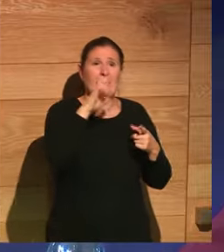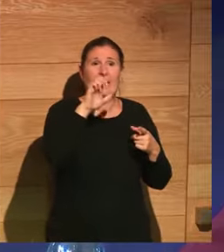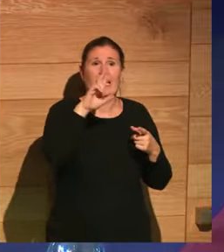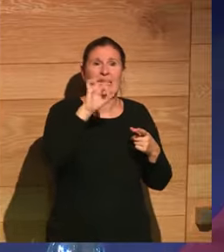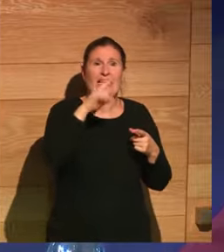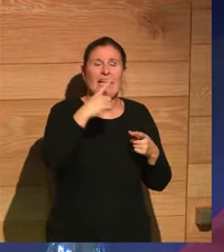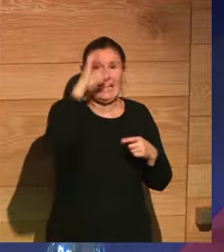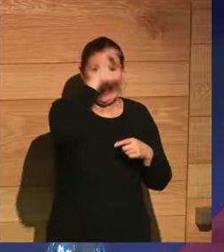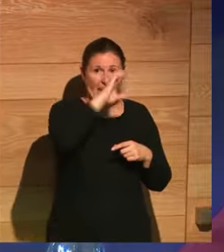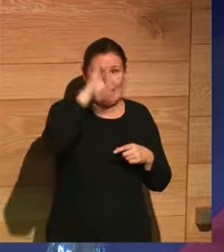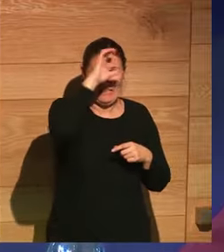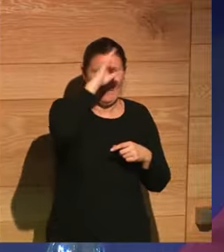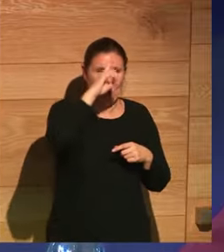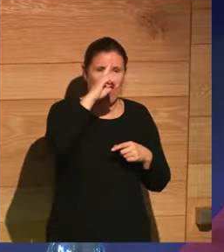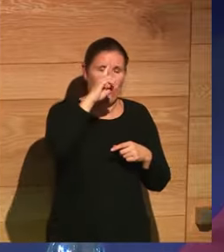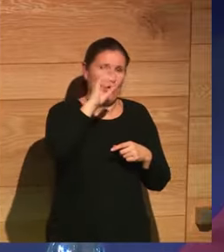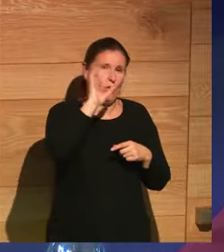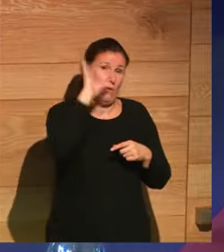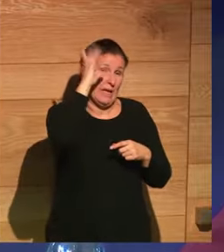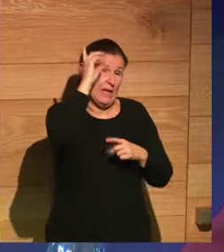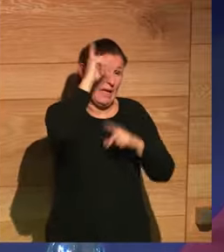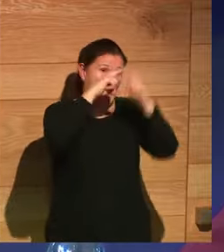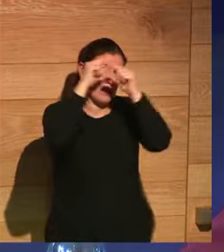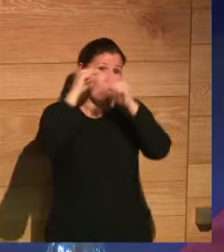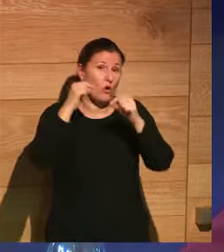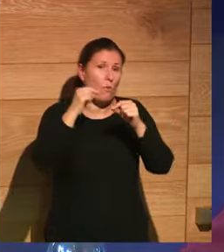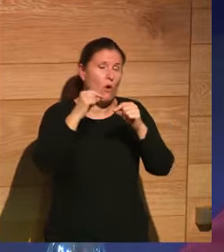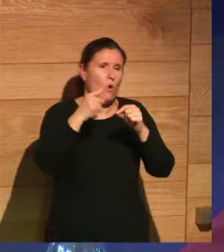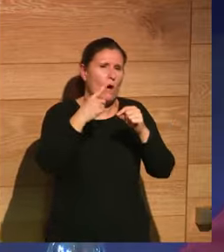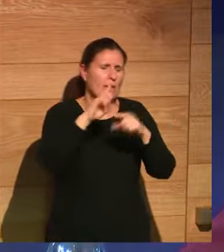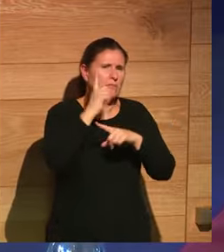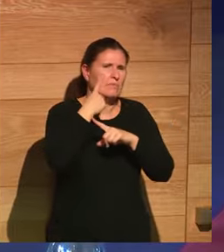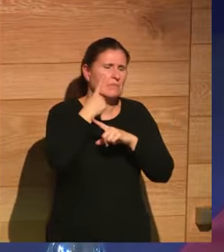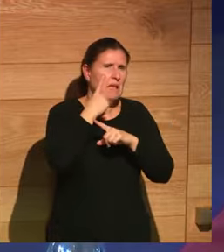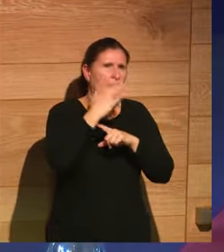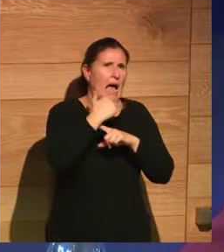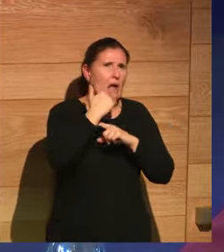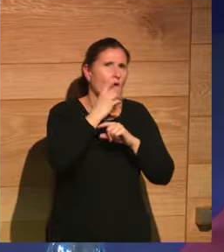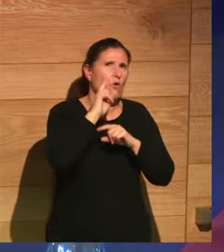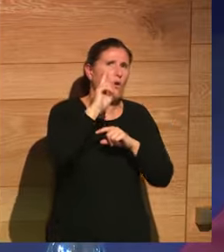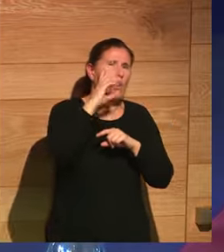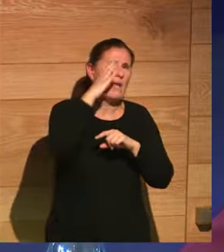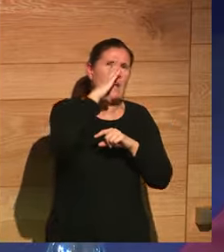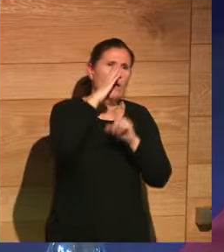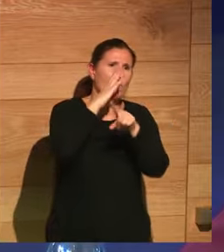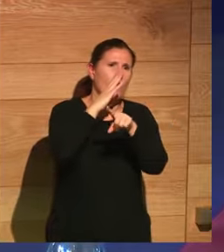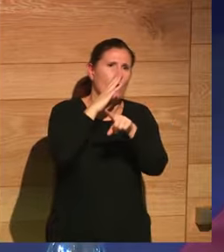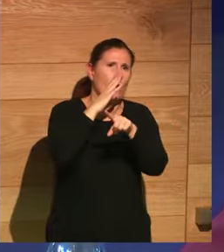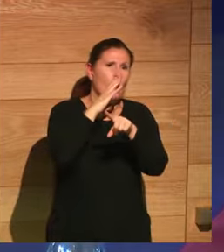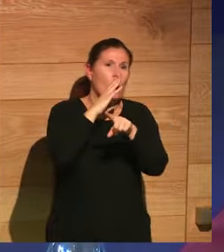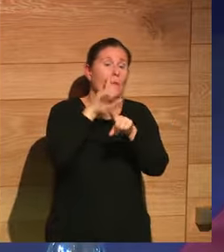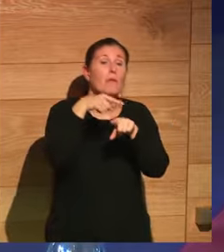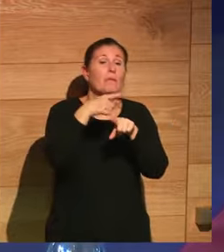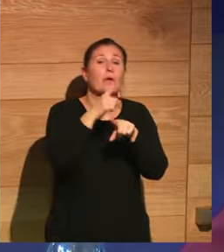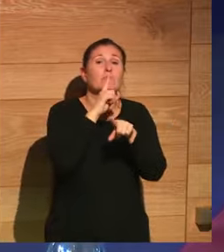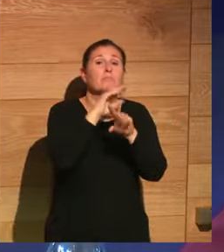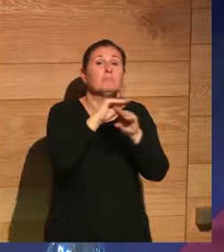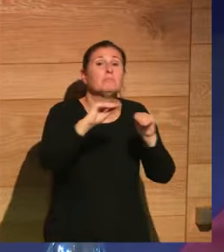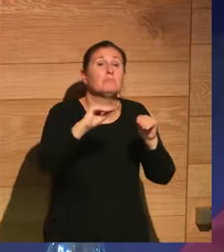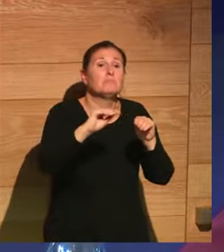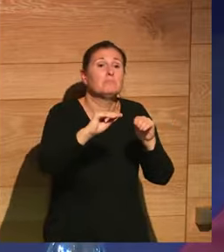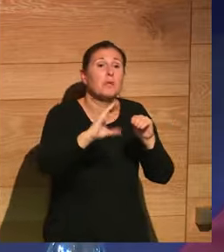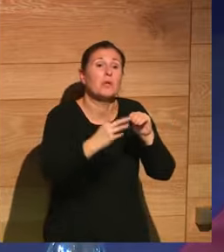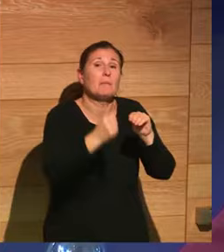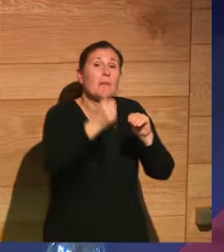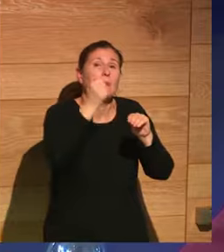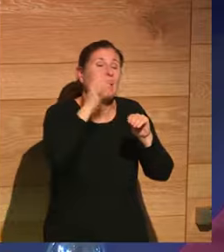el científico, el astrónomo había detectado unas cosas en la luna y no volvió a aparecer nada. Es decir, estamos